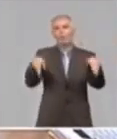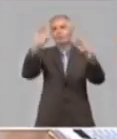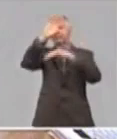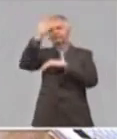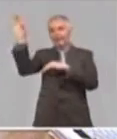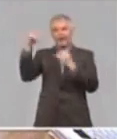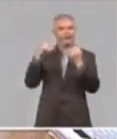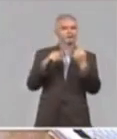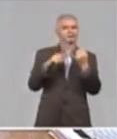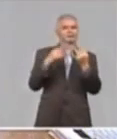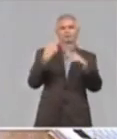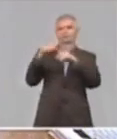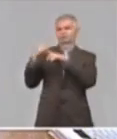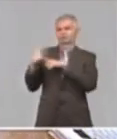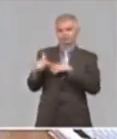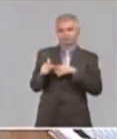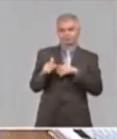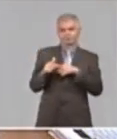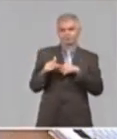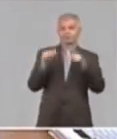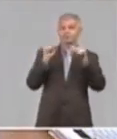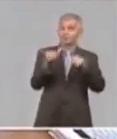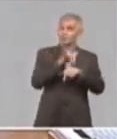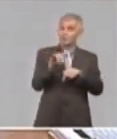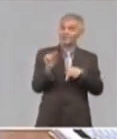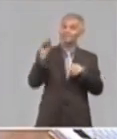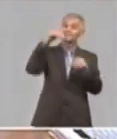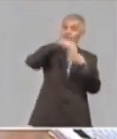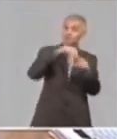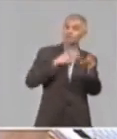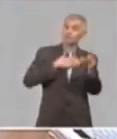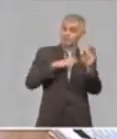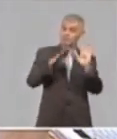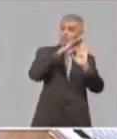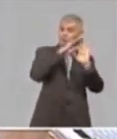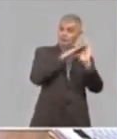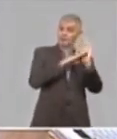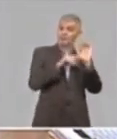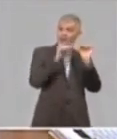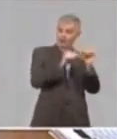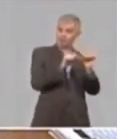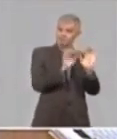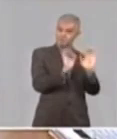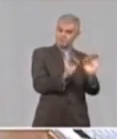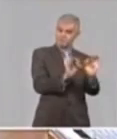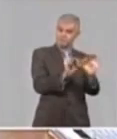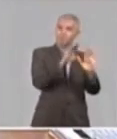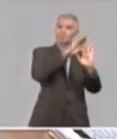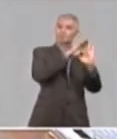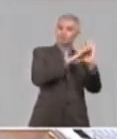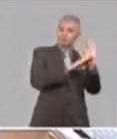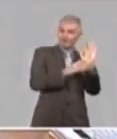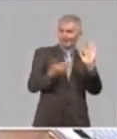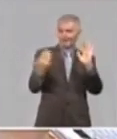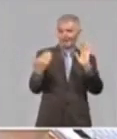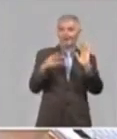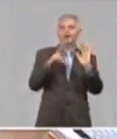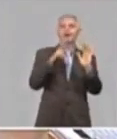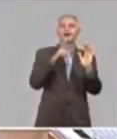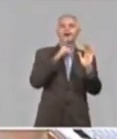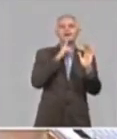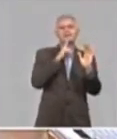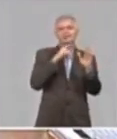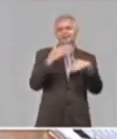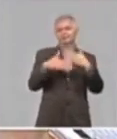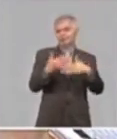pandemia. También dentro de esos programas se tienen en cuenta, bueno, el programa hidráulico que explicó el compañero Odeño, muy